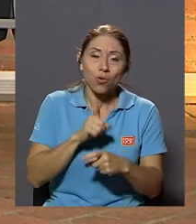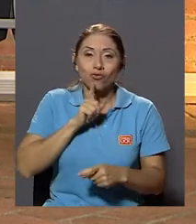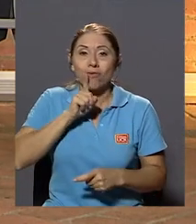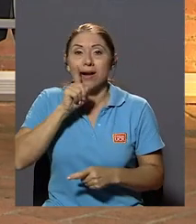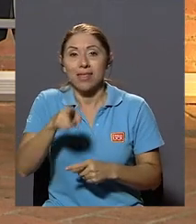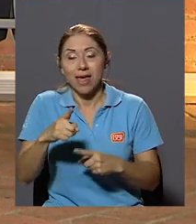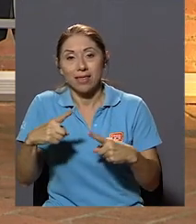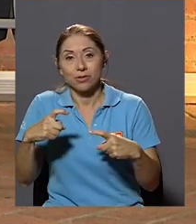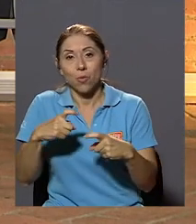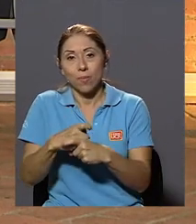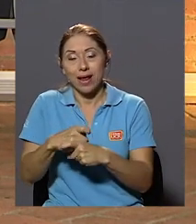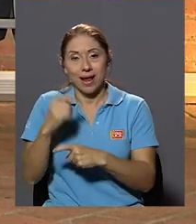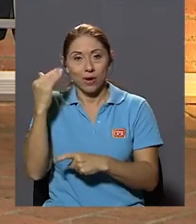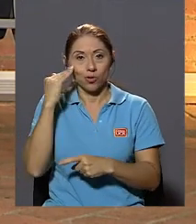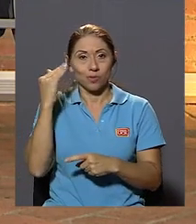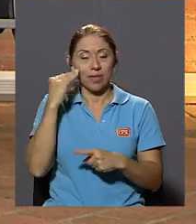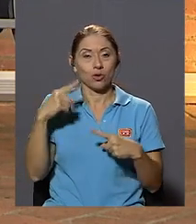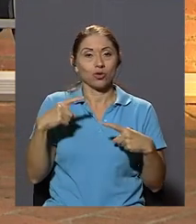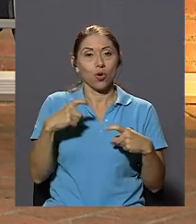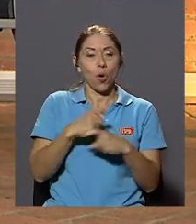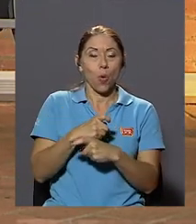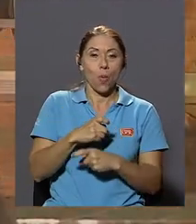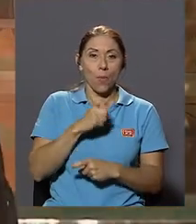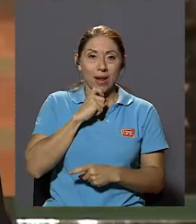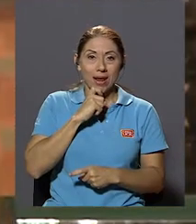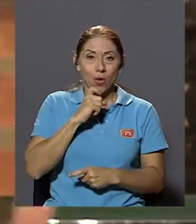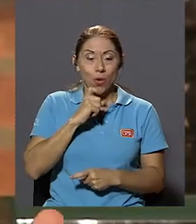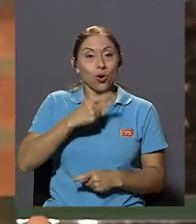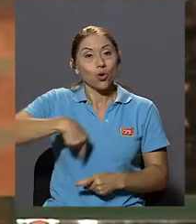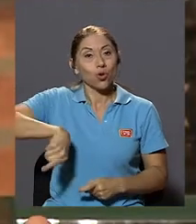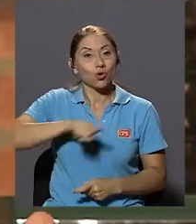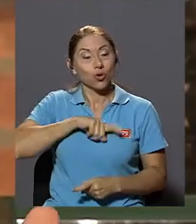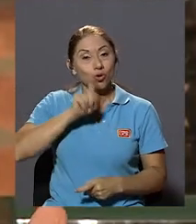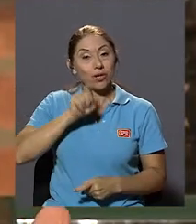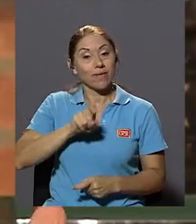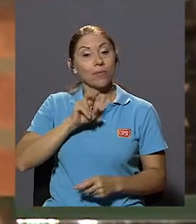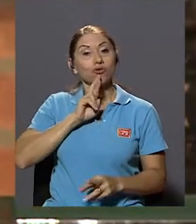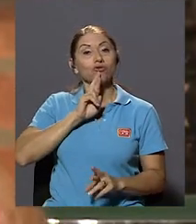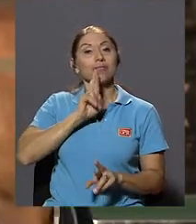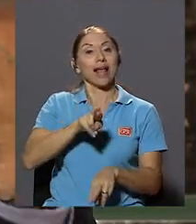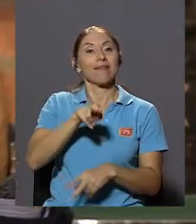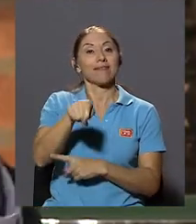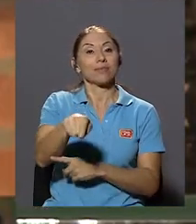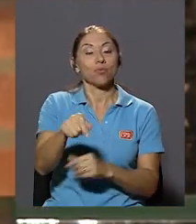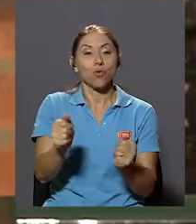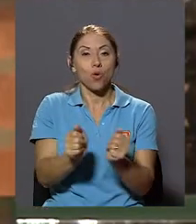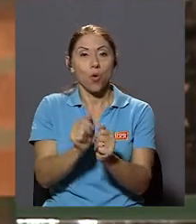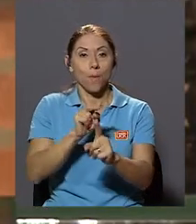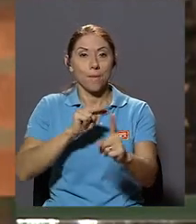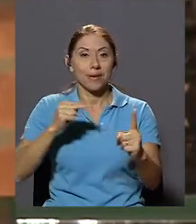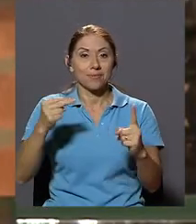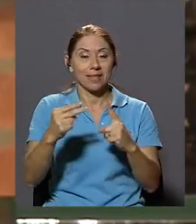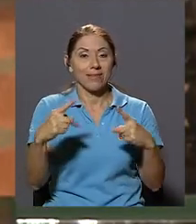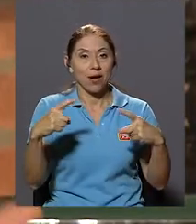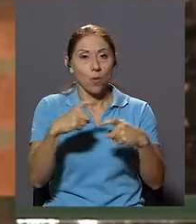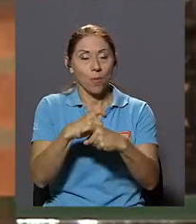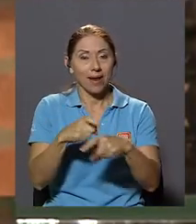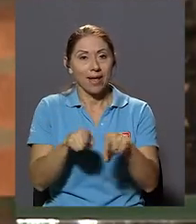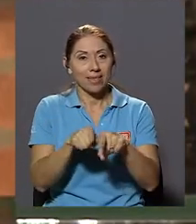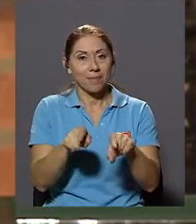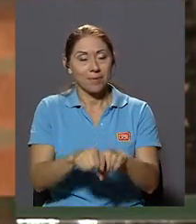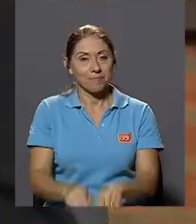Conocimiento Es Complejo Y Tenemos Que Darle Respuesta A Esa Complejidad Con Una Perspectiva También